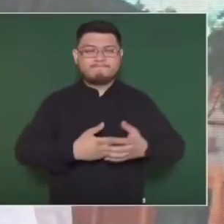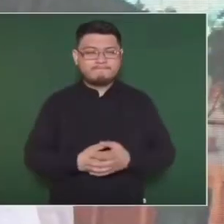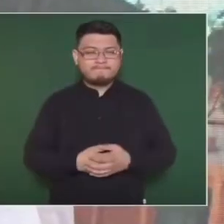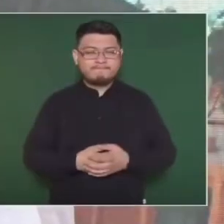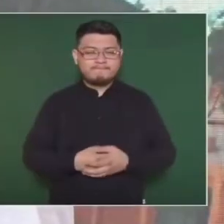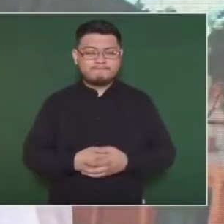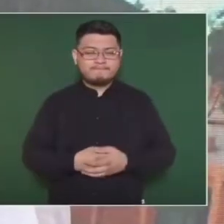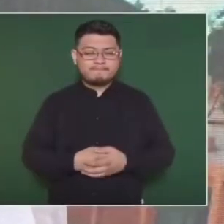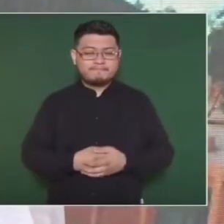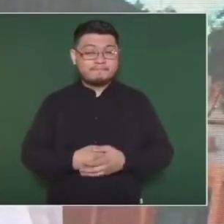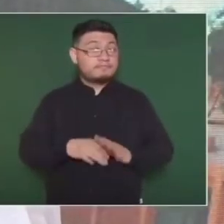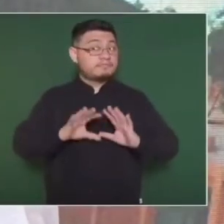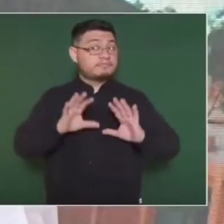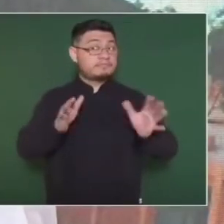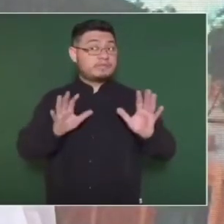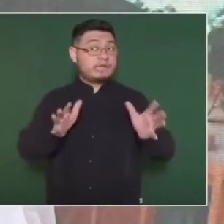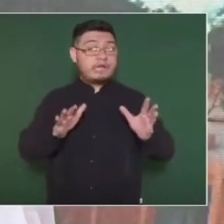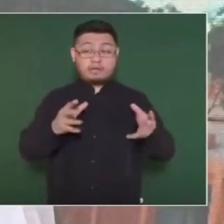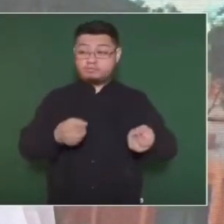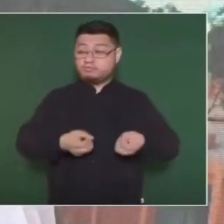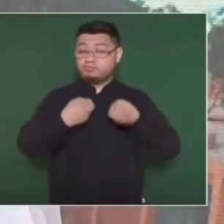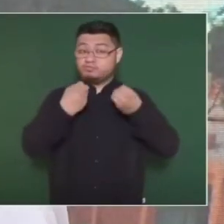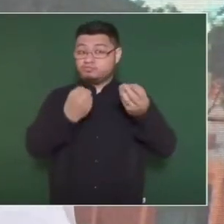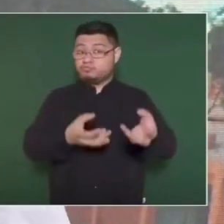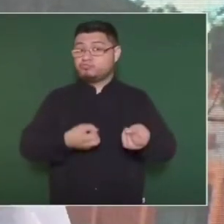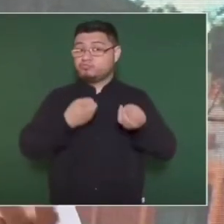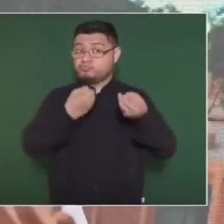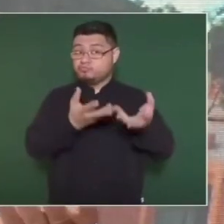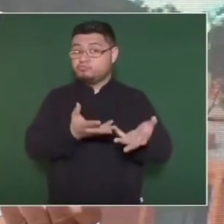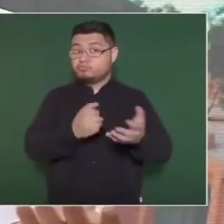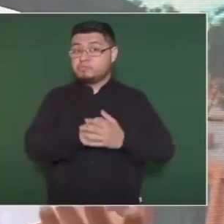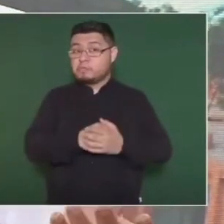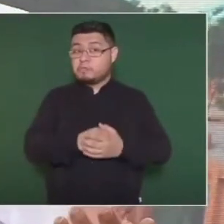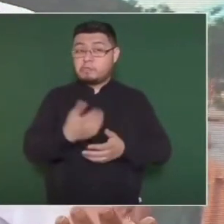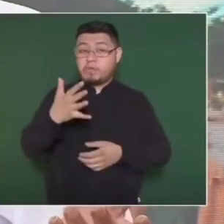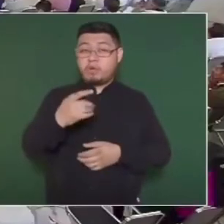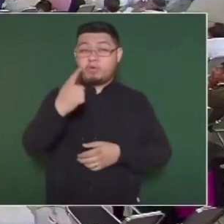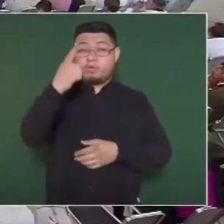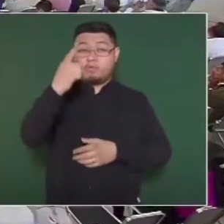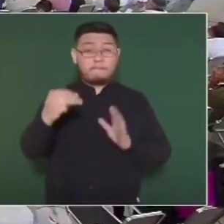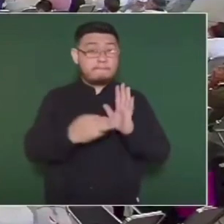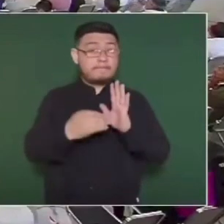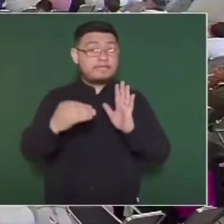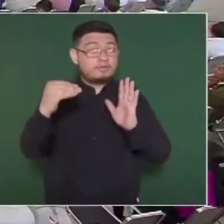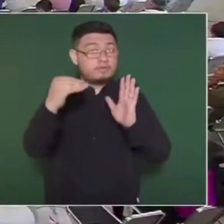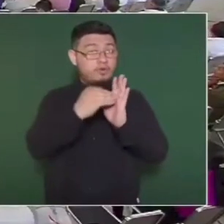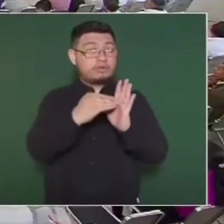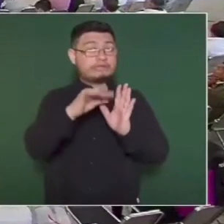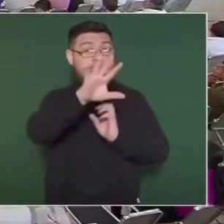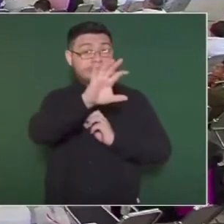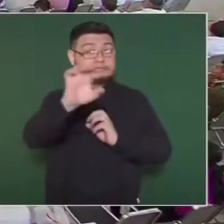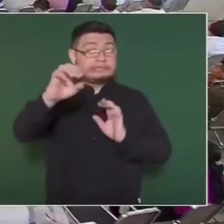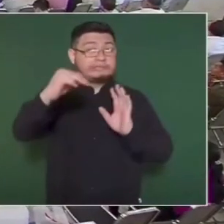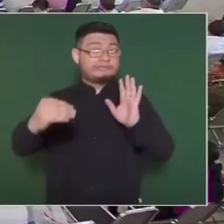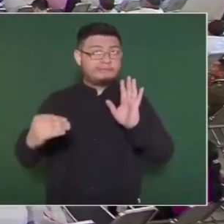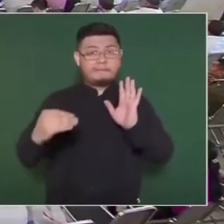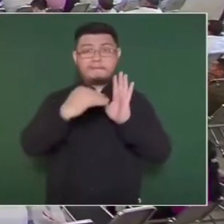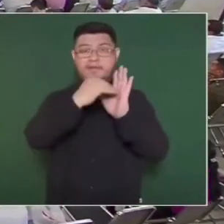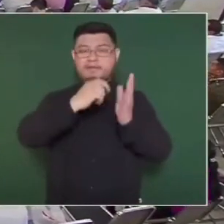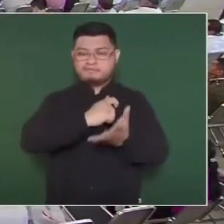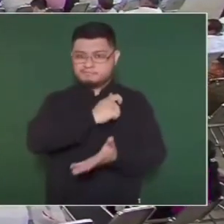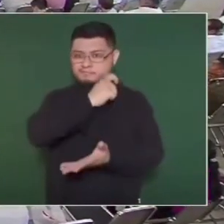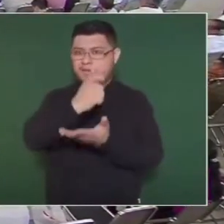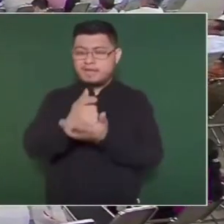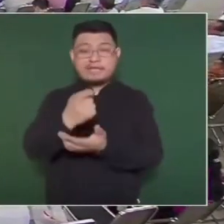Ya estamos entregando más de un millón 500 mil becas a